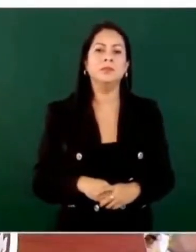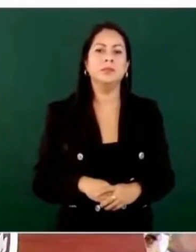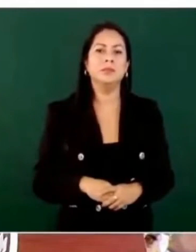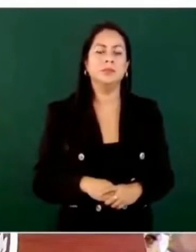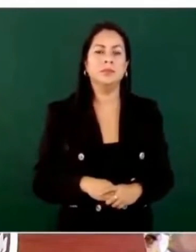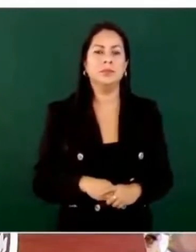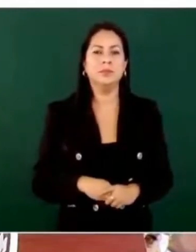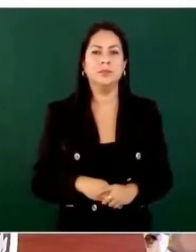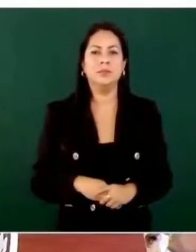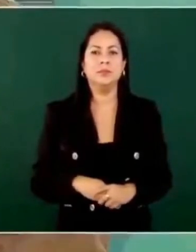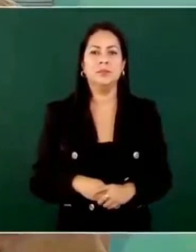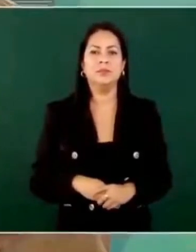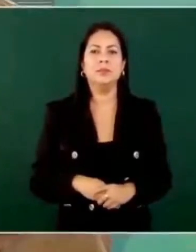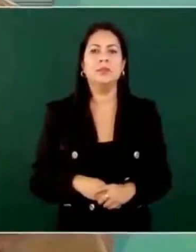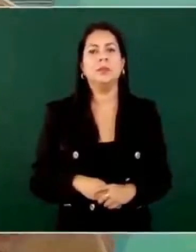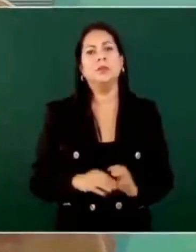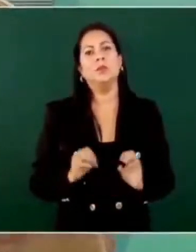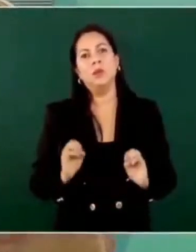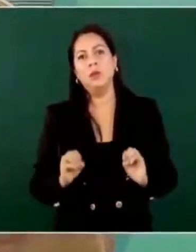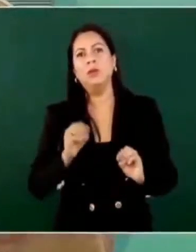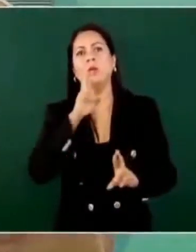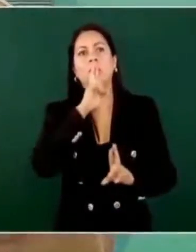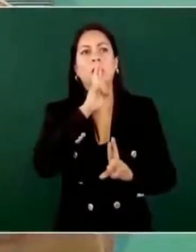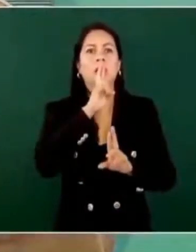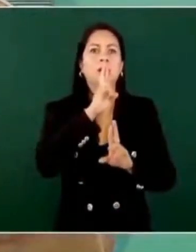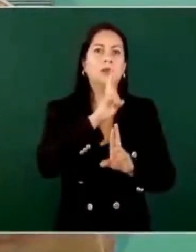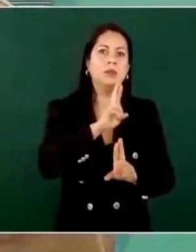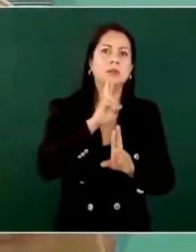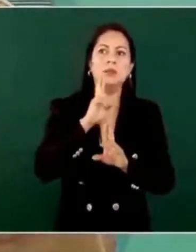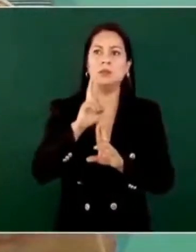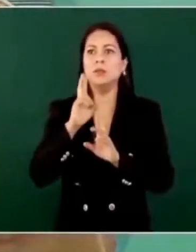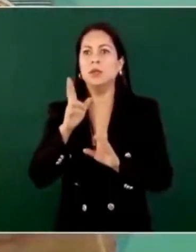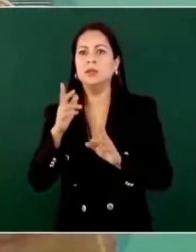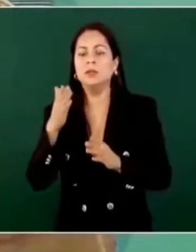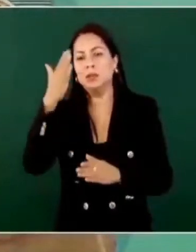resoluciones que corresponden a las autoridades. Gracias.